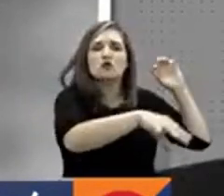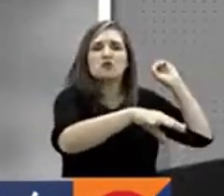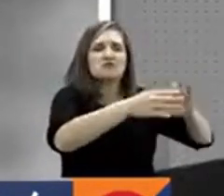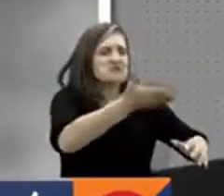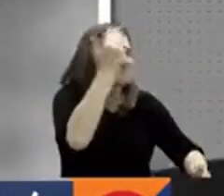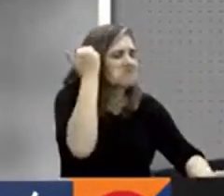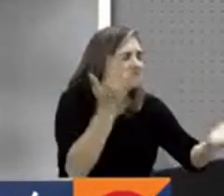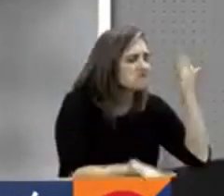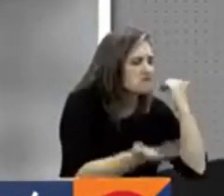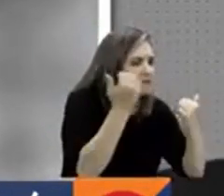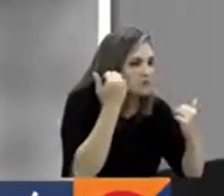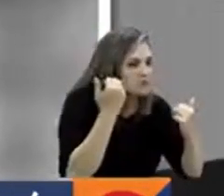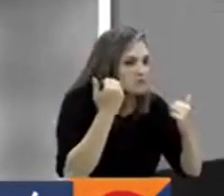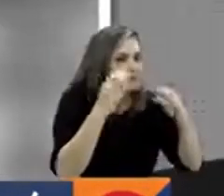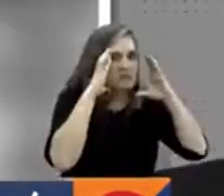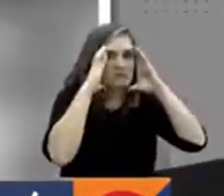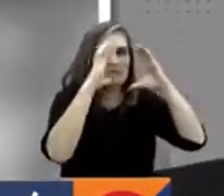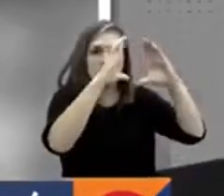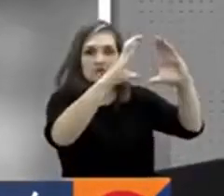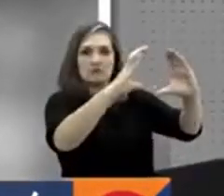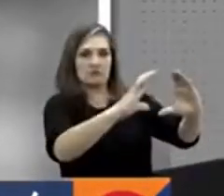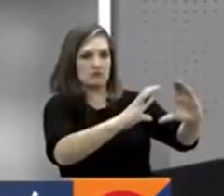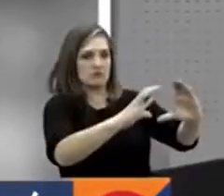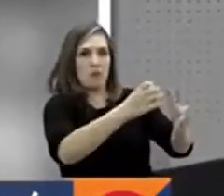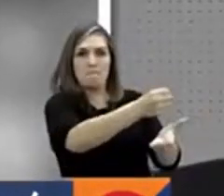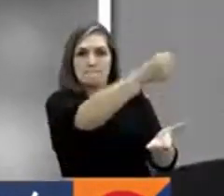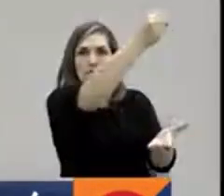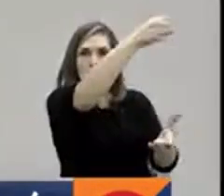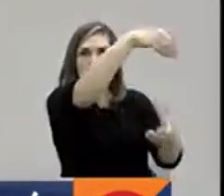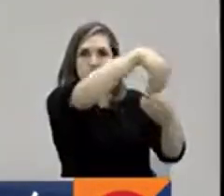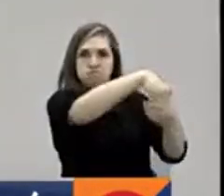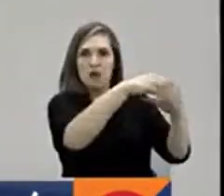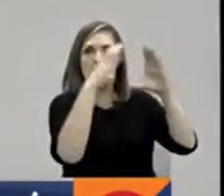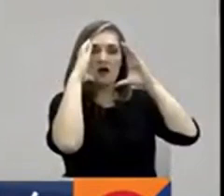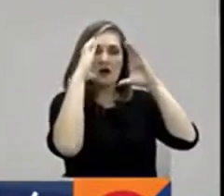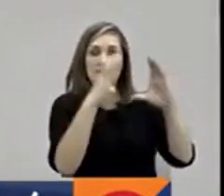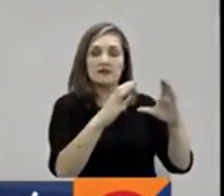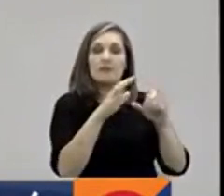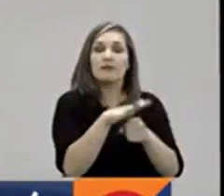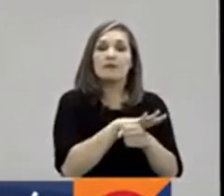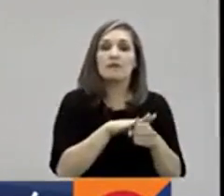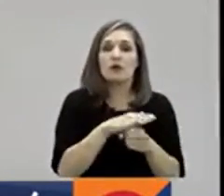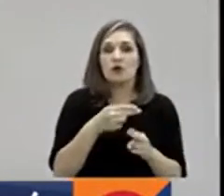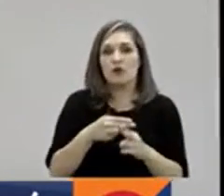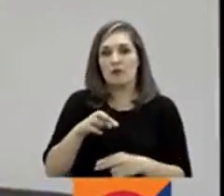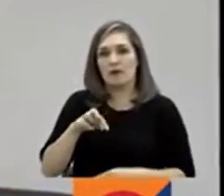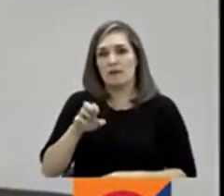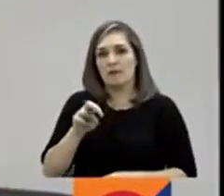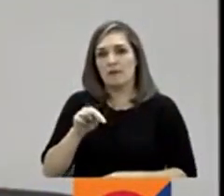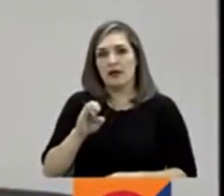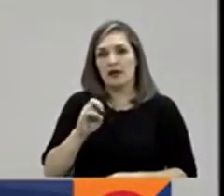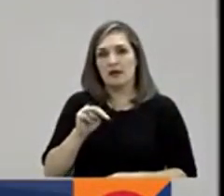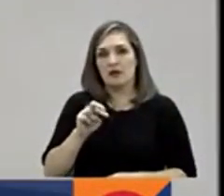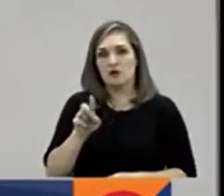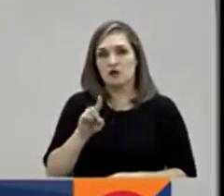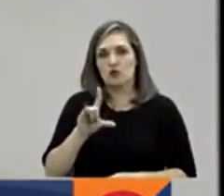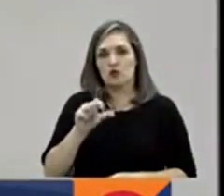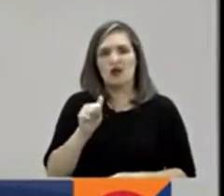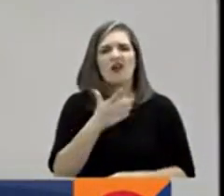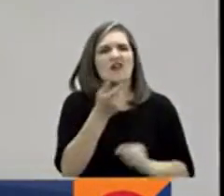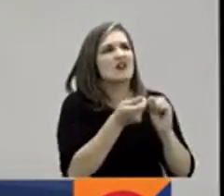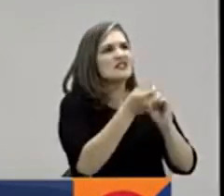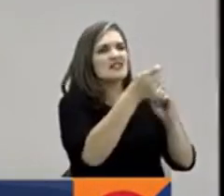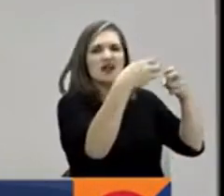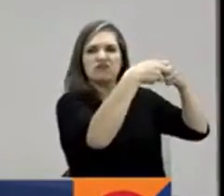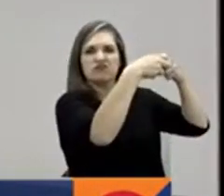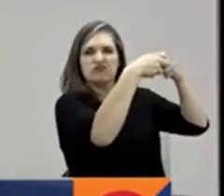encontraron con una cabeza humana en unas bolsas de basura. En el barrio de península, al lado de la subestación eléctrica La Victoria, en zona boscosa